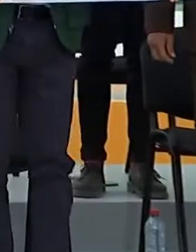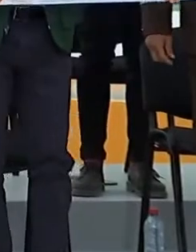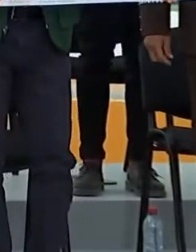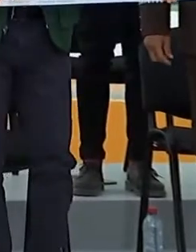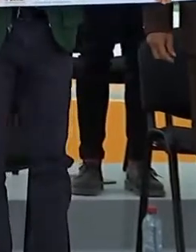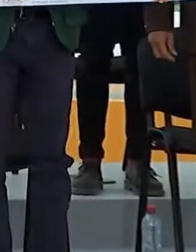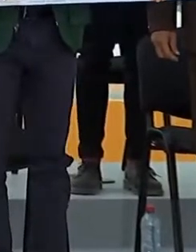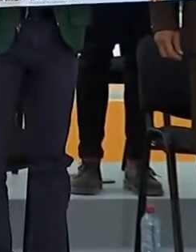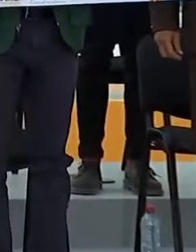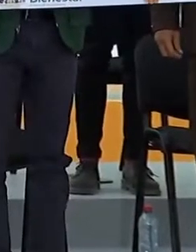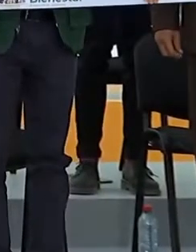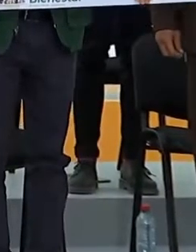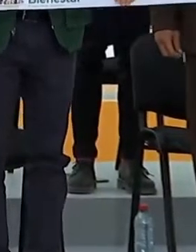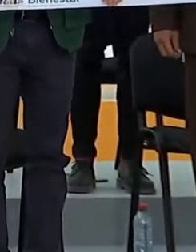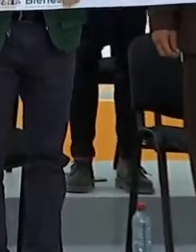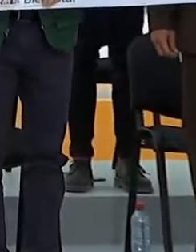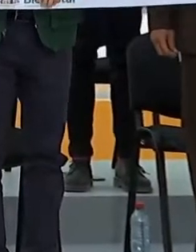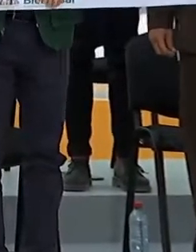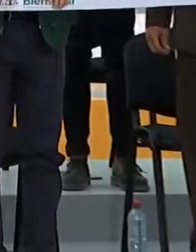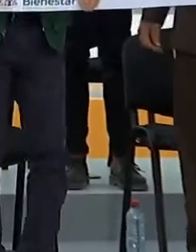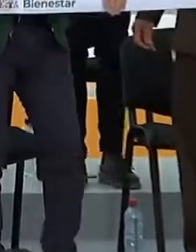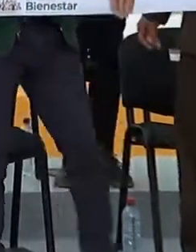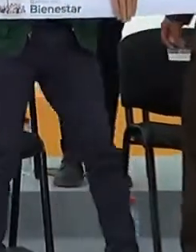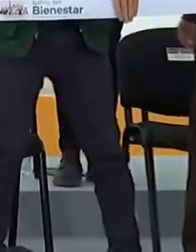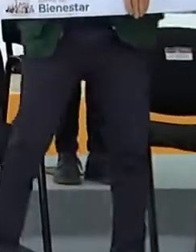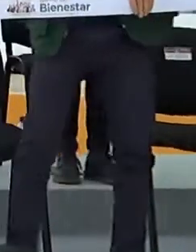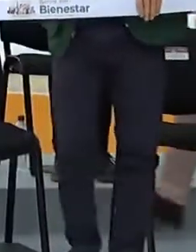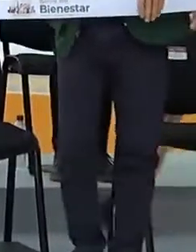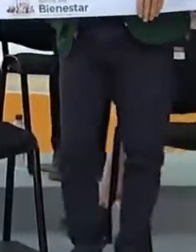¡Vamos con su padre! ¡Vamos con